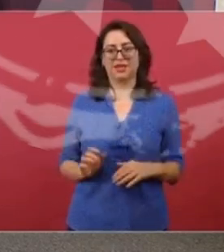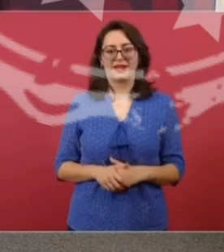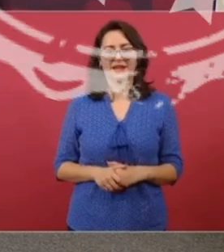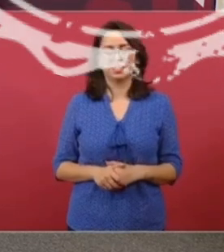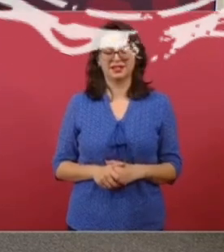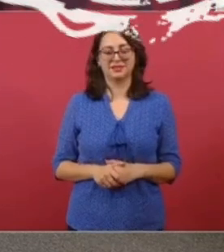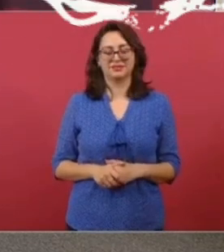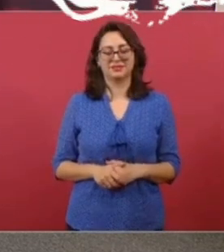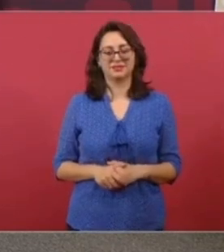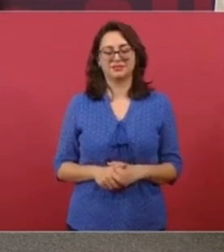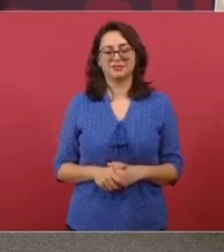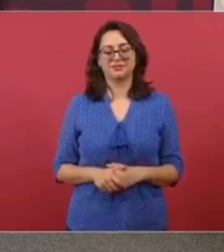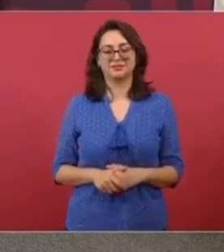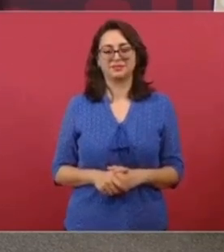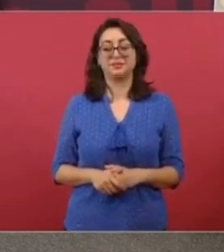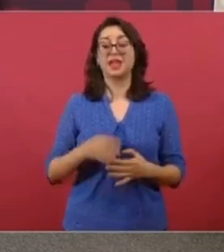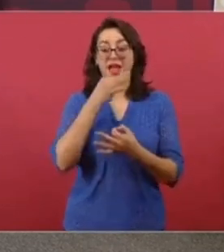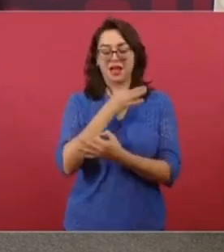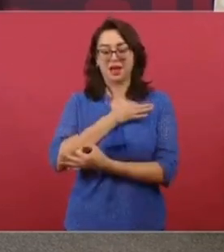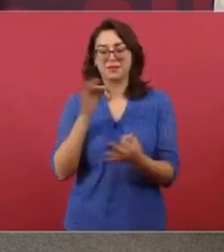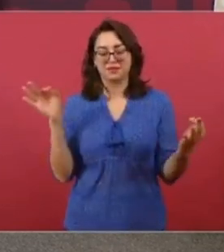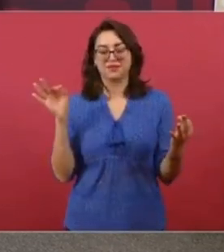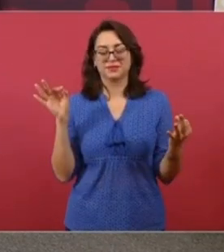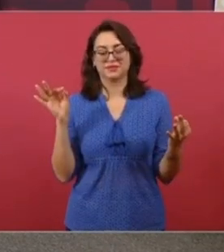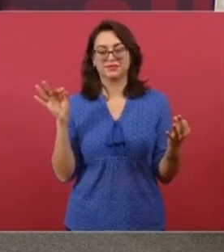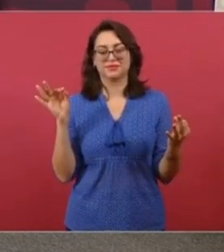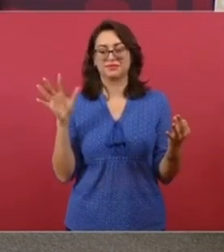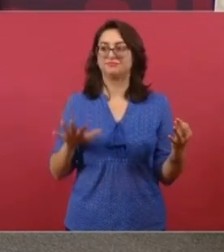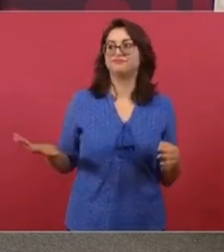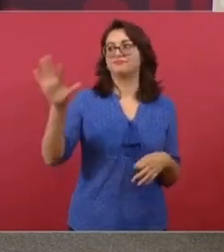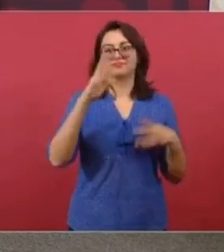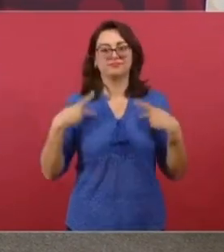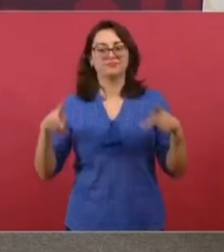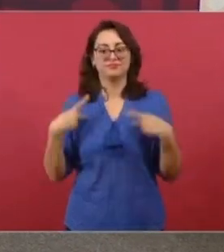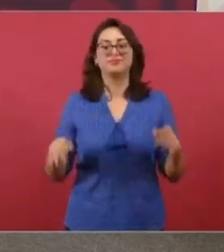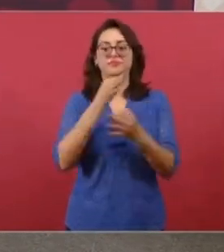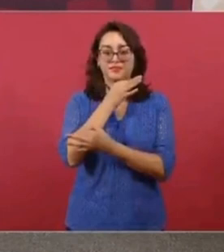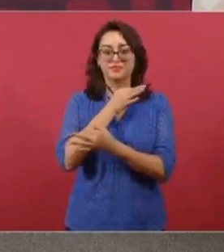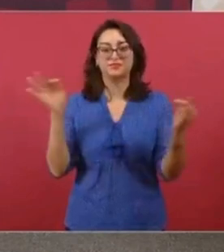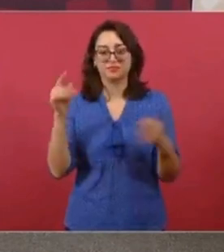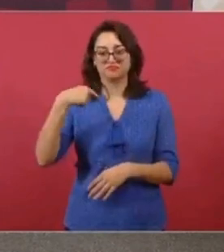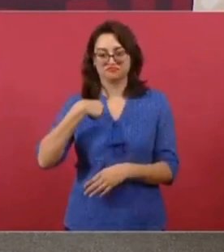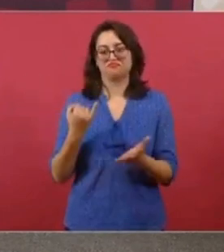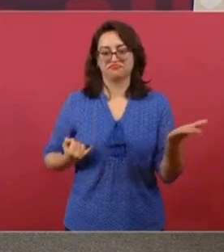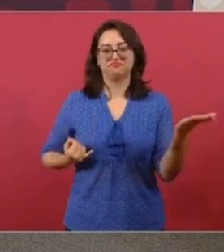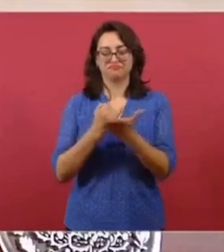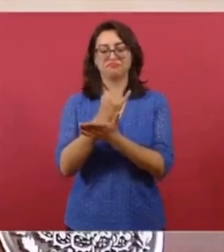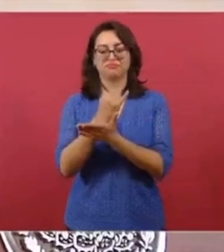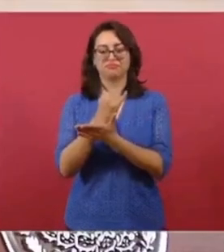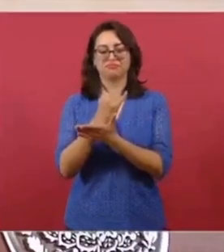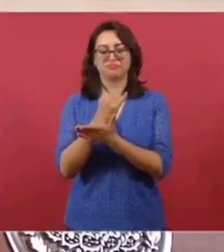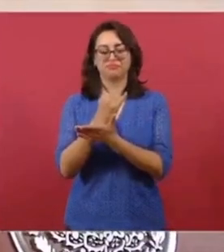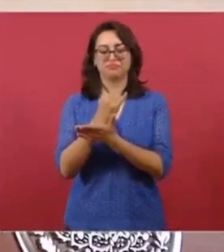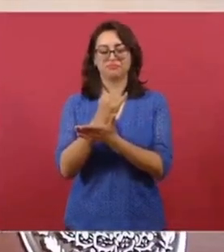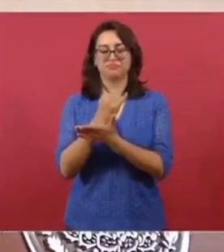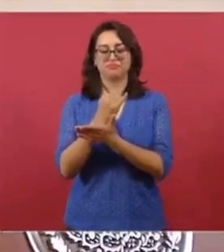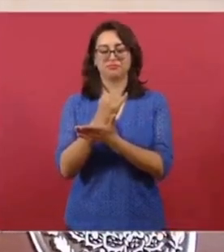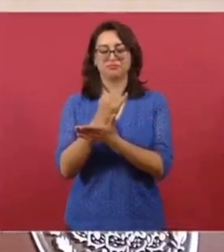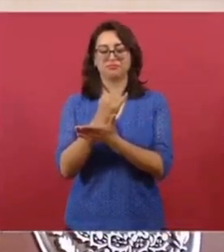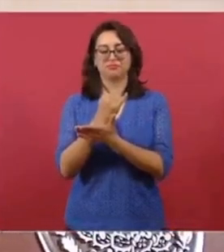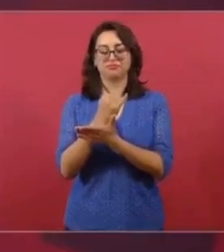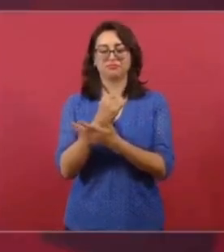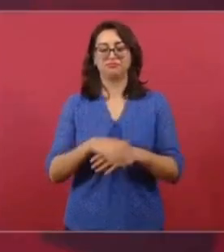Les voy a dar a conocer y desde luego al pueblo de México que he tomado la decisión de